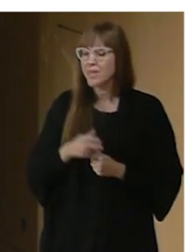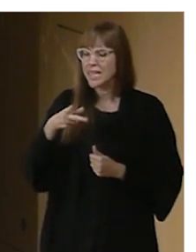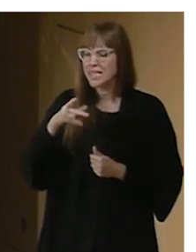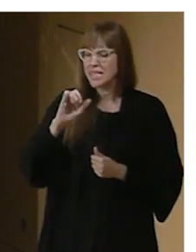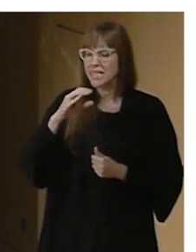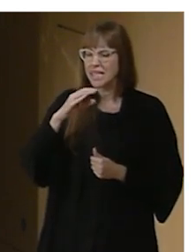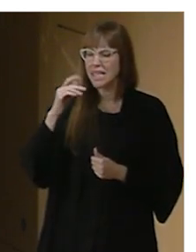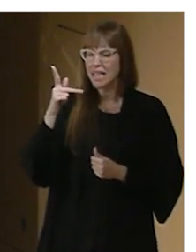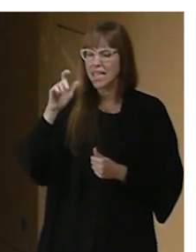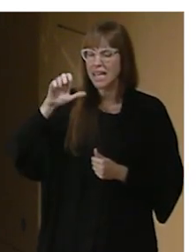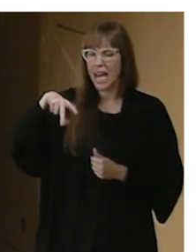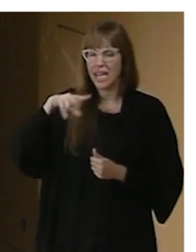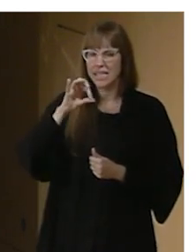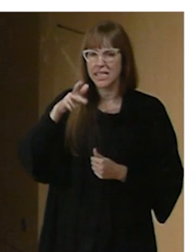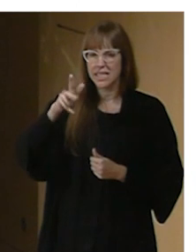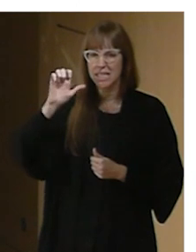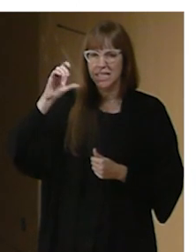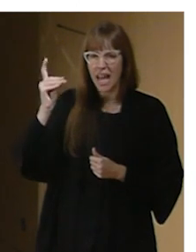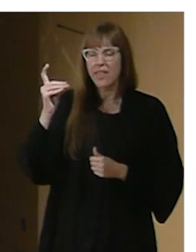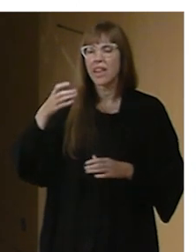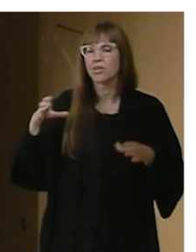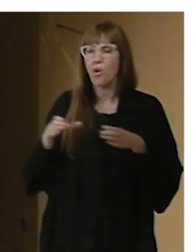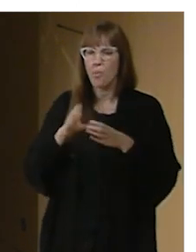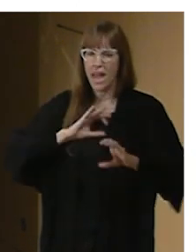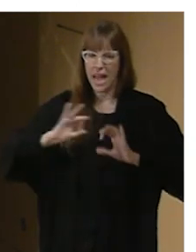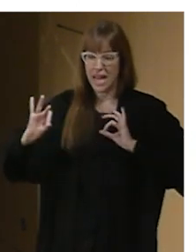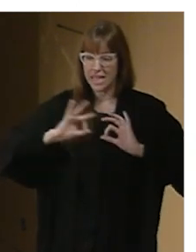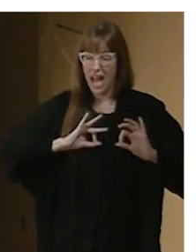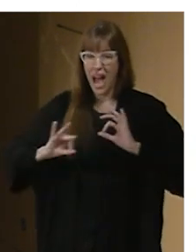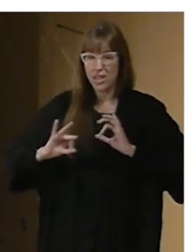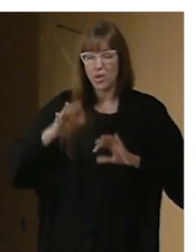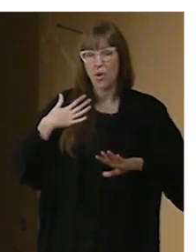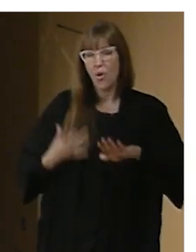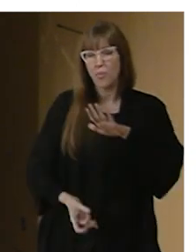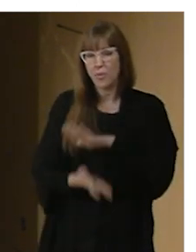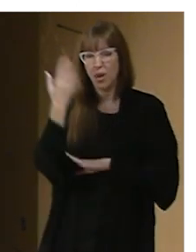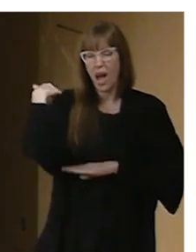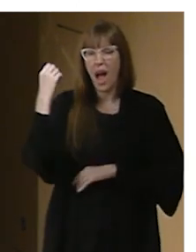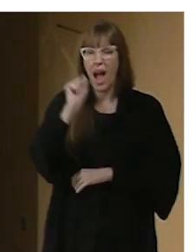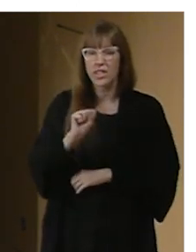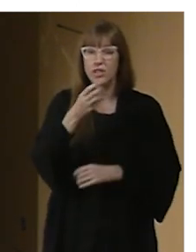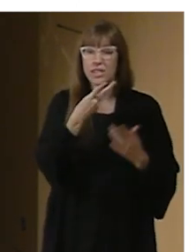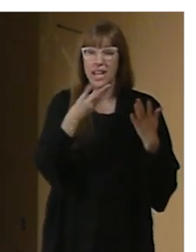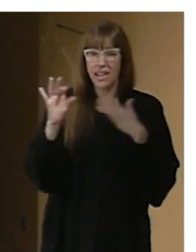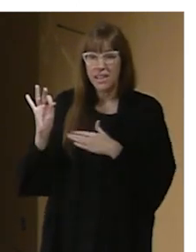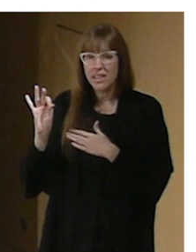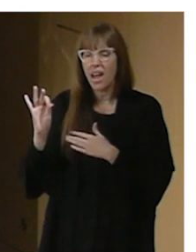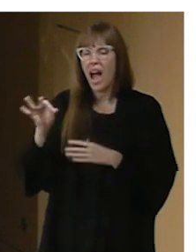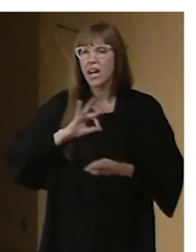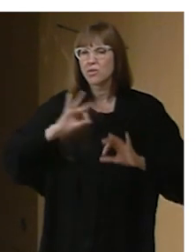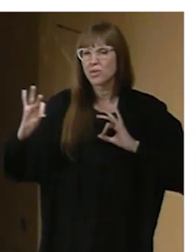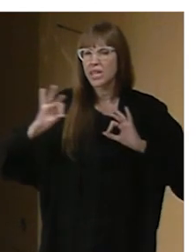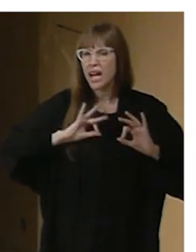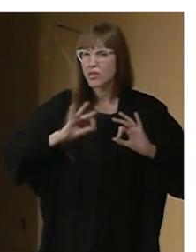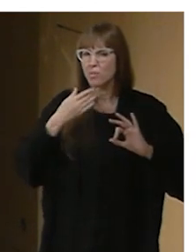que nació en los años 70 que tienen un teatro son referentes ellos dicen que es un teatro para